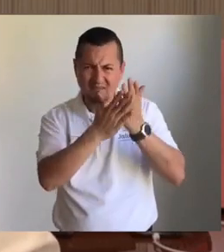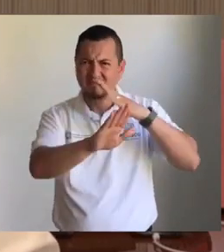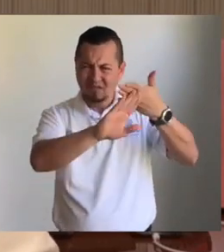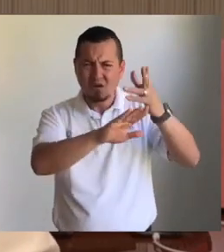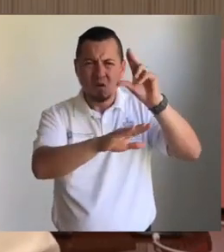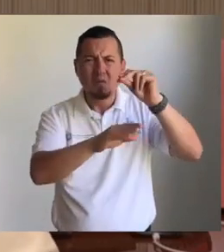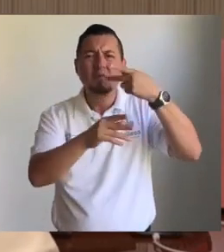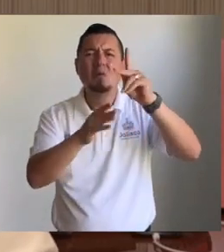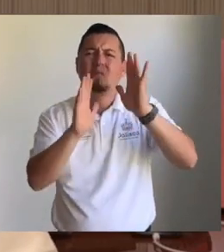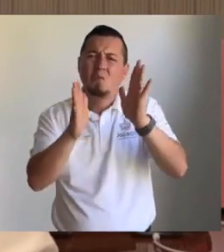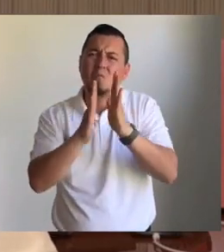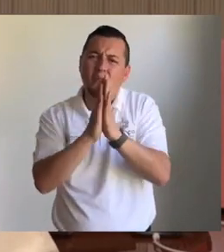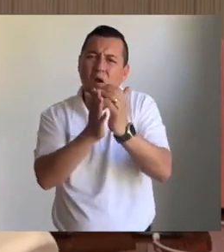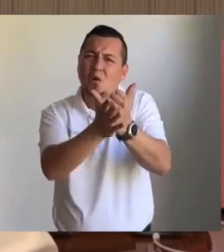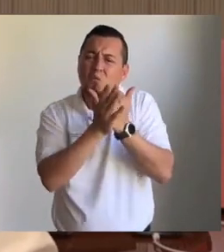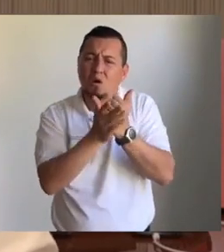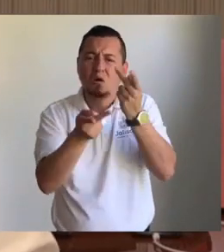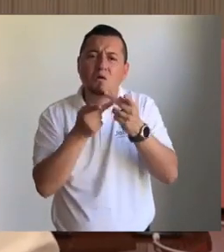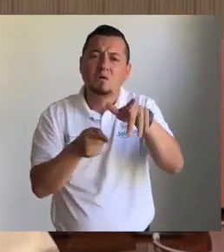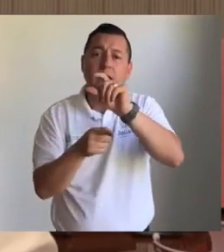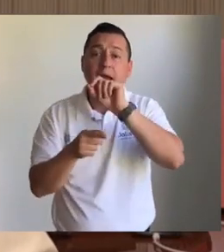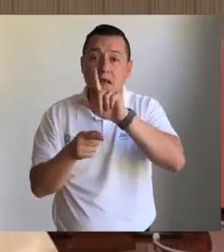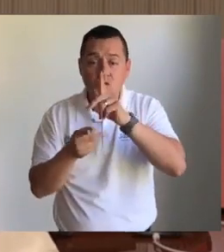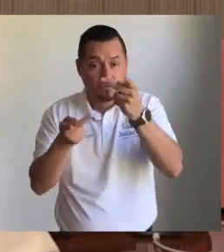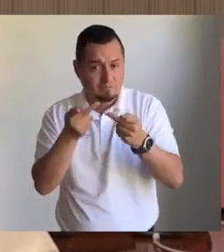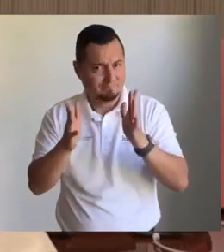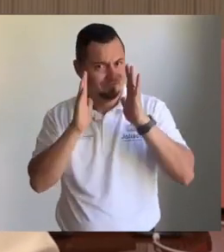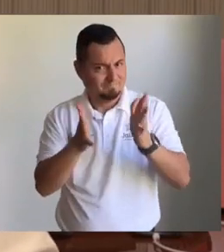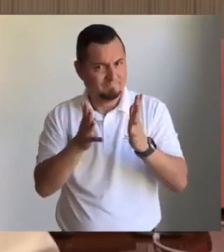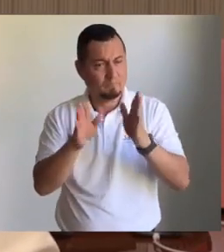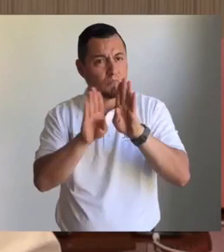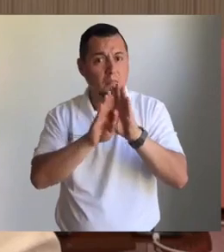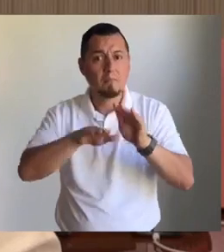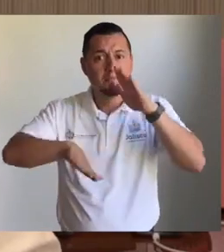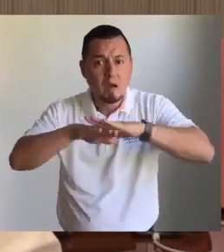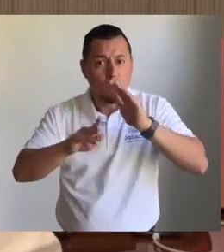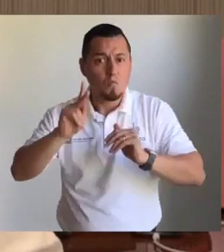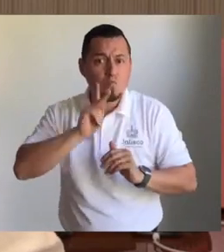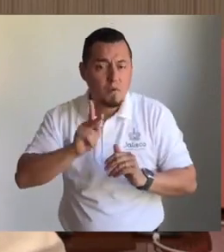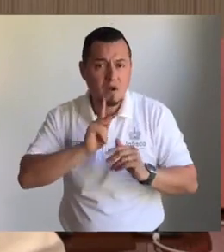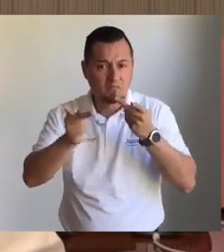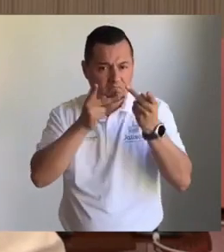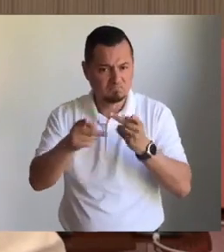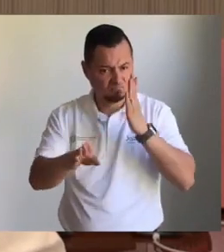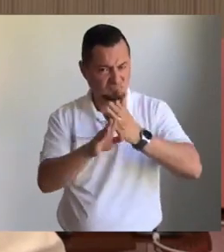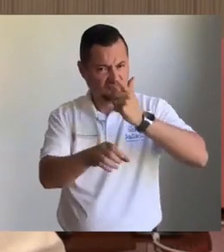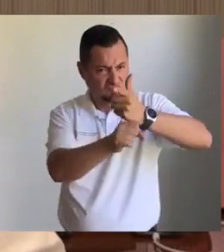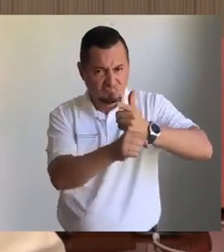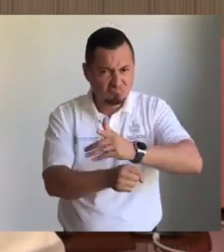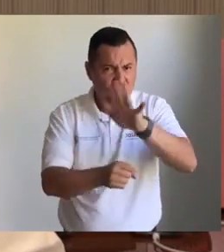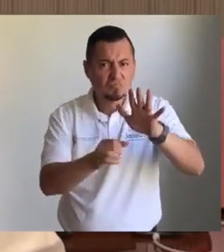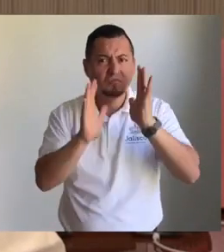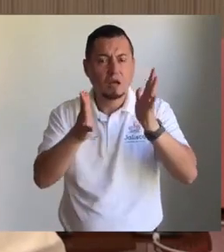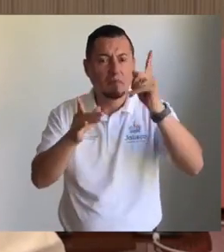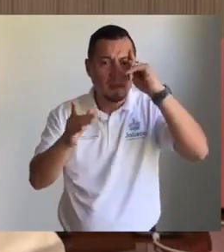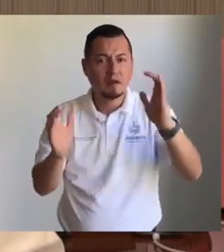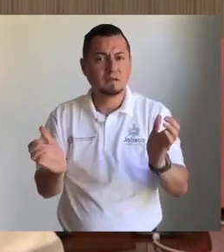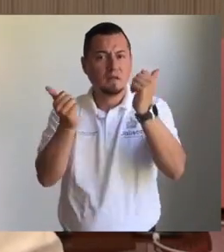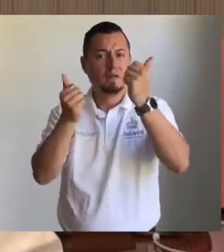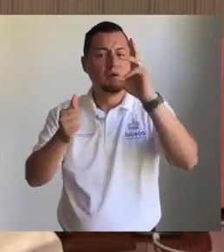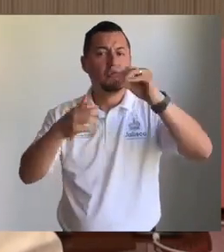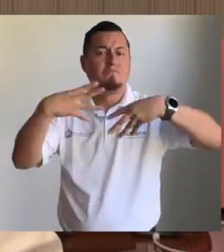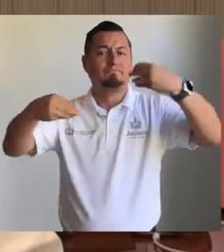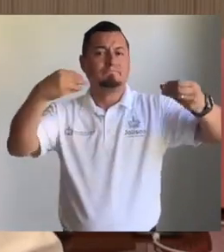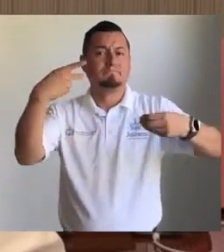México, pero tenemos que hacer las cosas bien. Lo único que en Jalisco buscamos es hacer más pruebas para poder detectar más rápidos a los